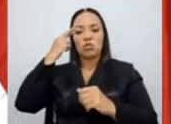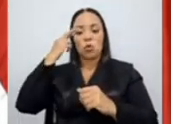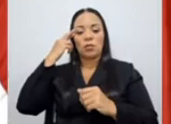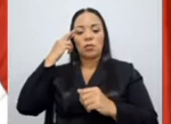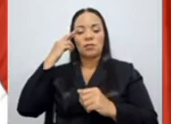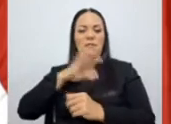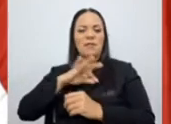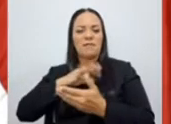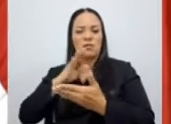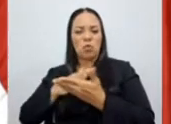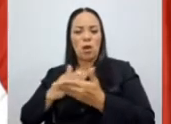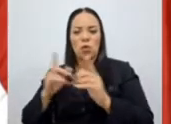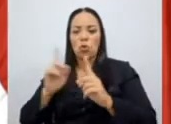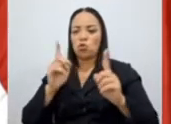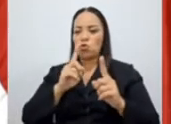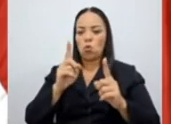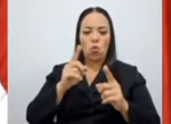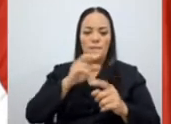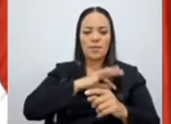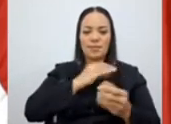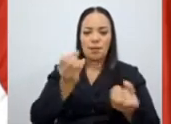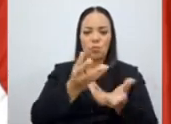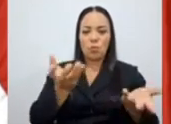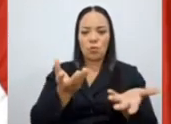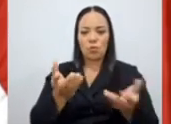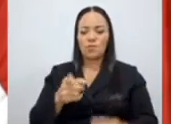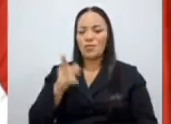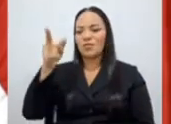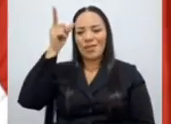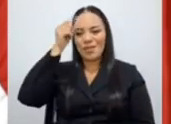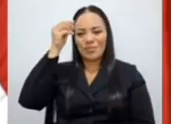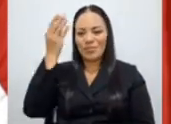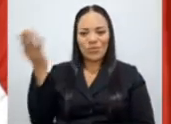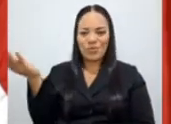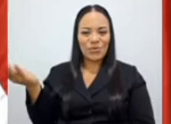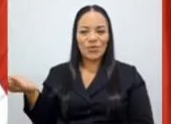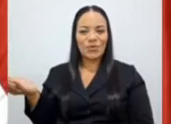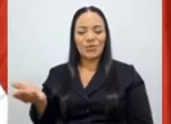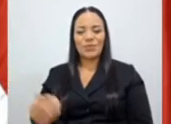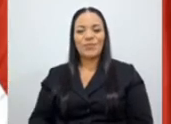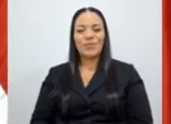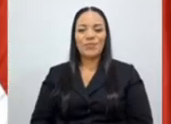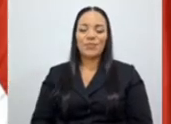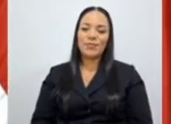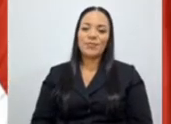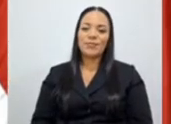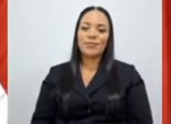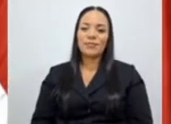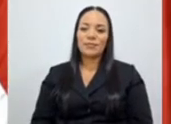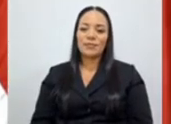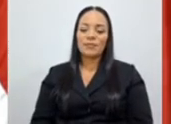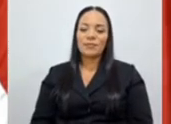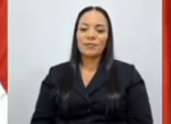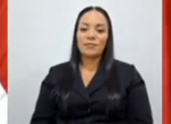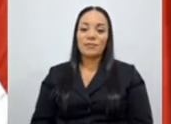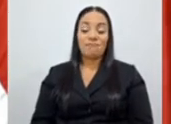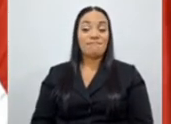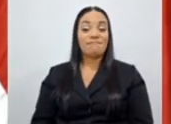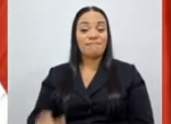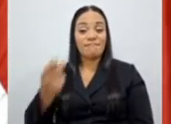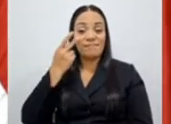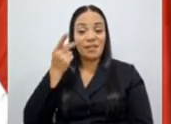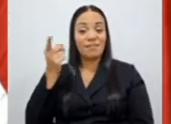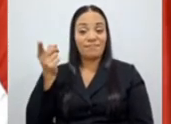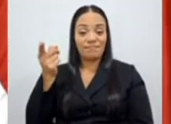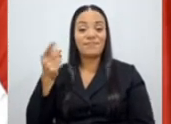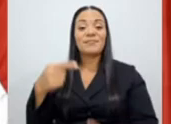Eso es absurdo, además de que es una muestra más de